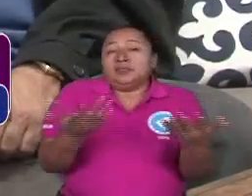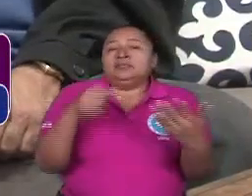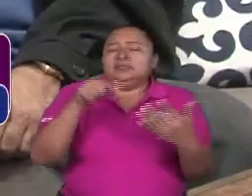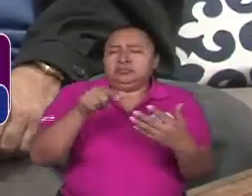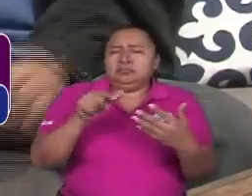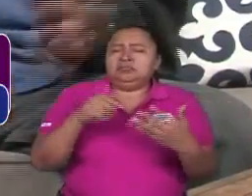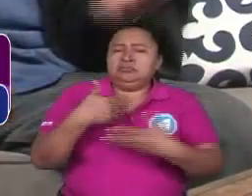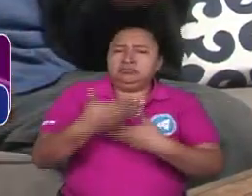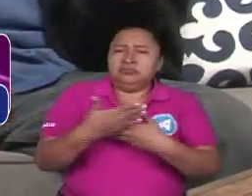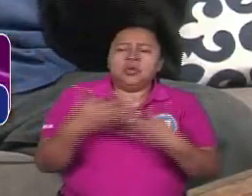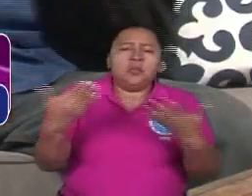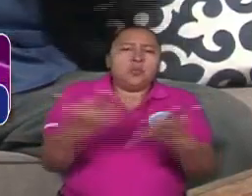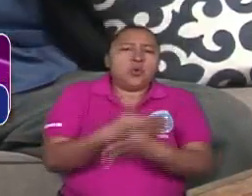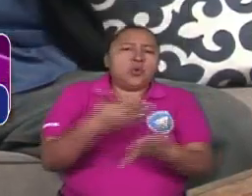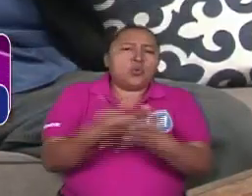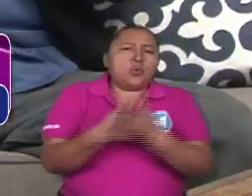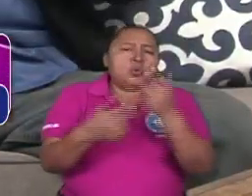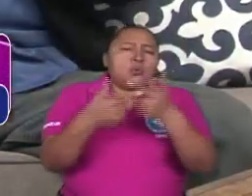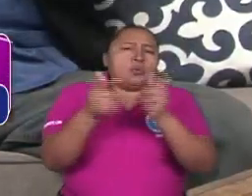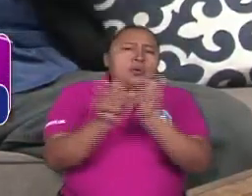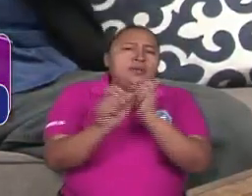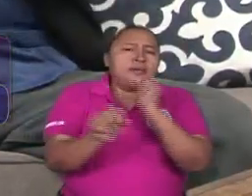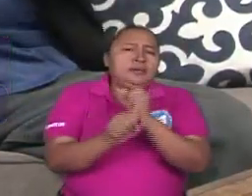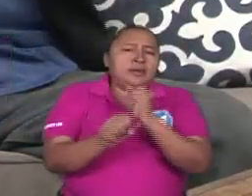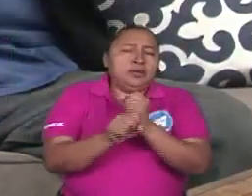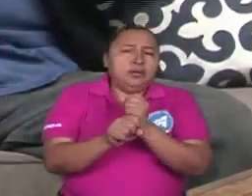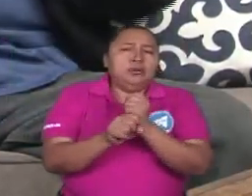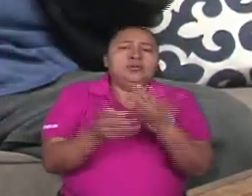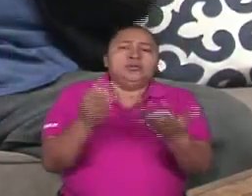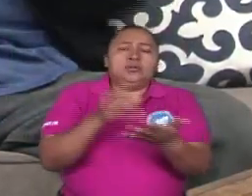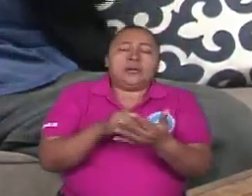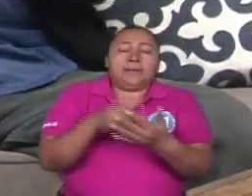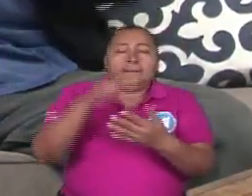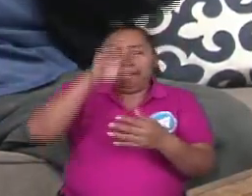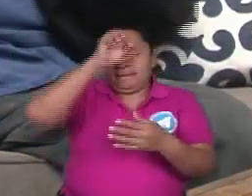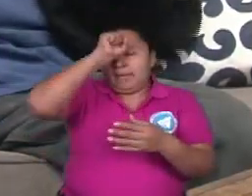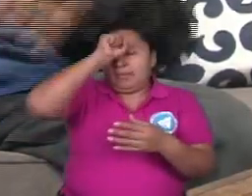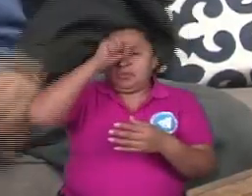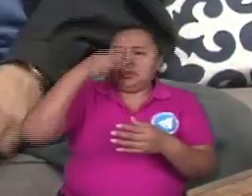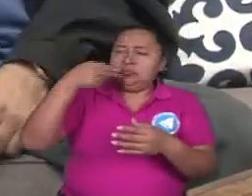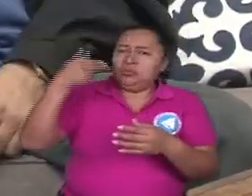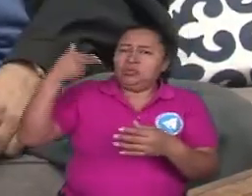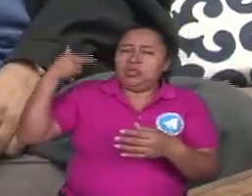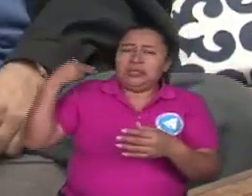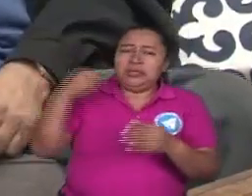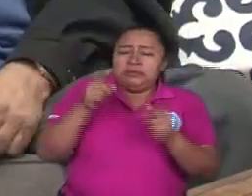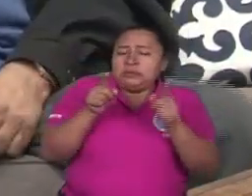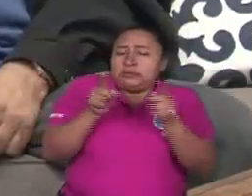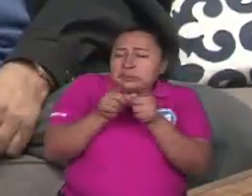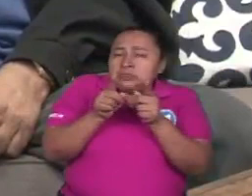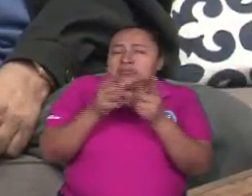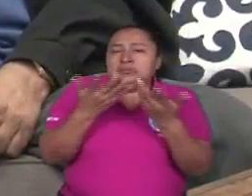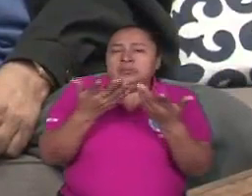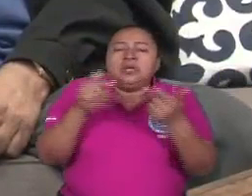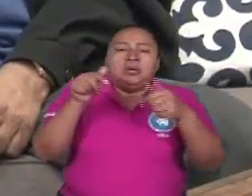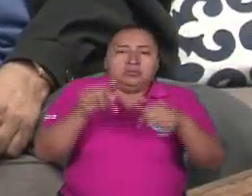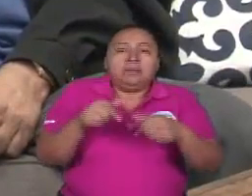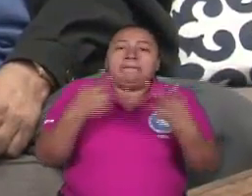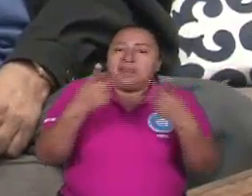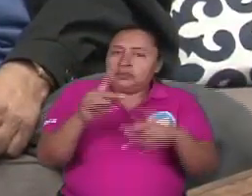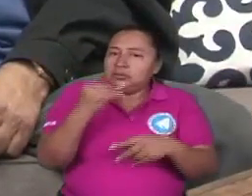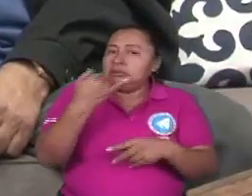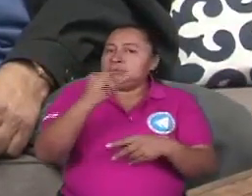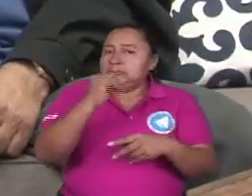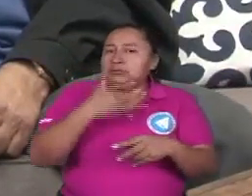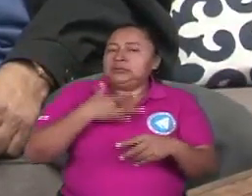Y por las nuevas generaciones a veces la memoria histórica es muy corta, por eso es necesario recordar